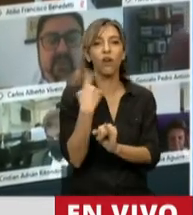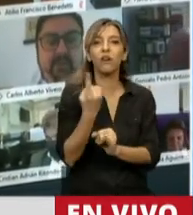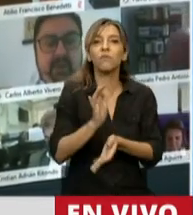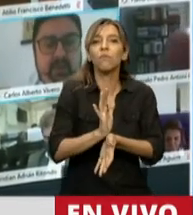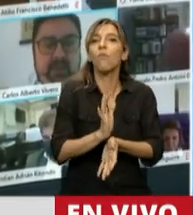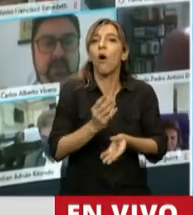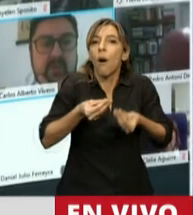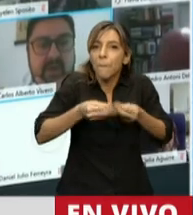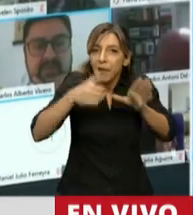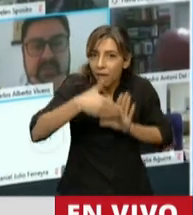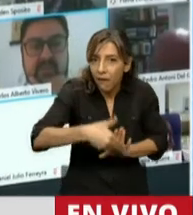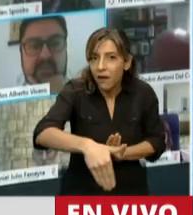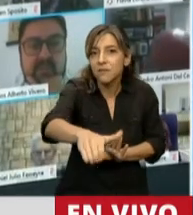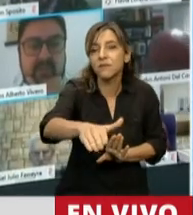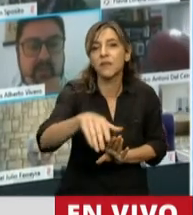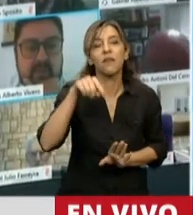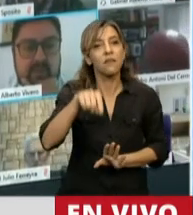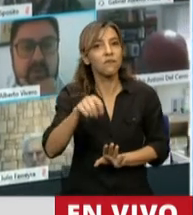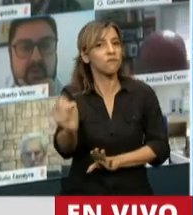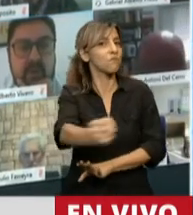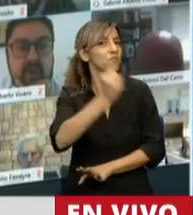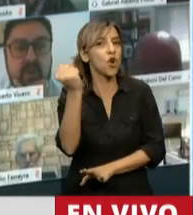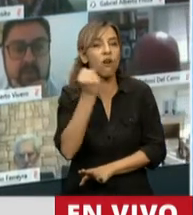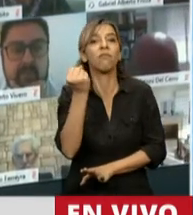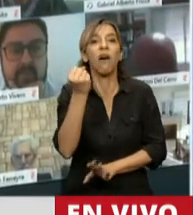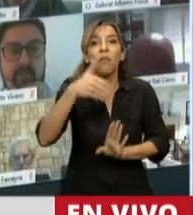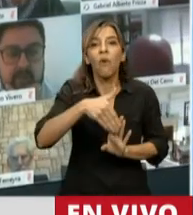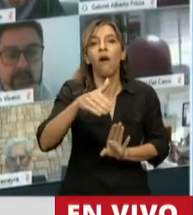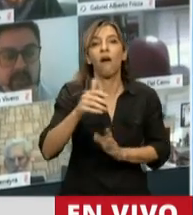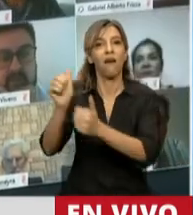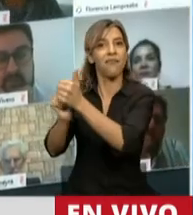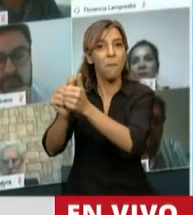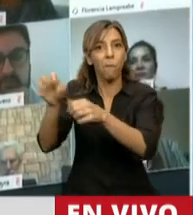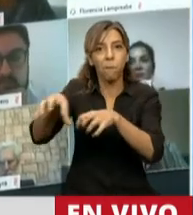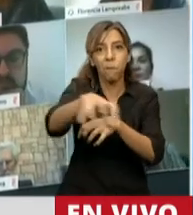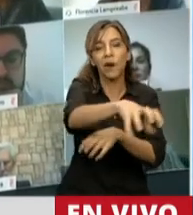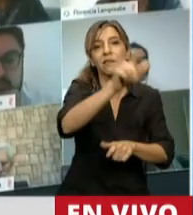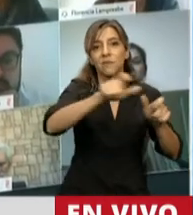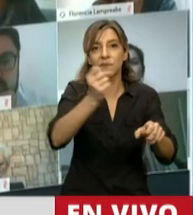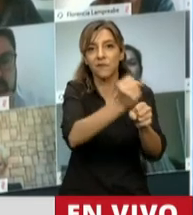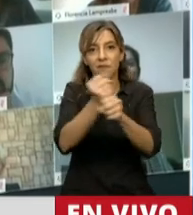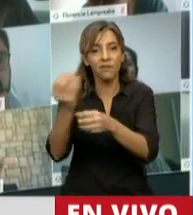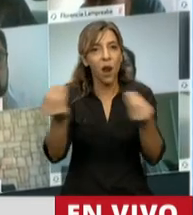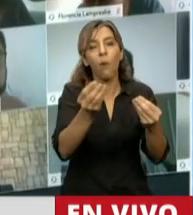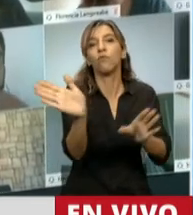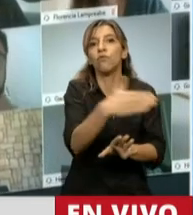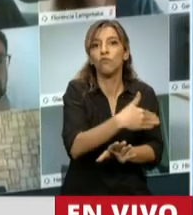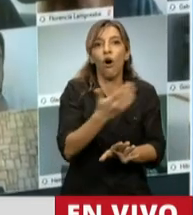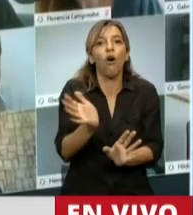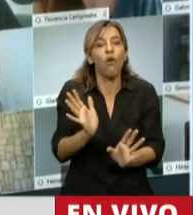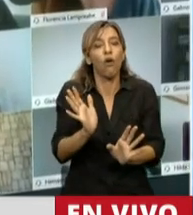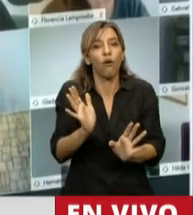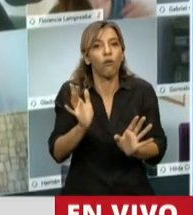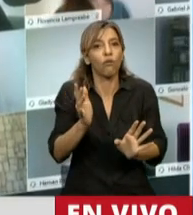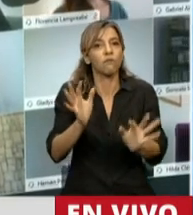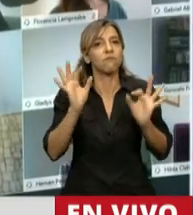enorme para las empresas. Tiene una importancia enorme para los trabajadores, pero también es para el camino que